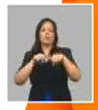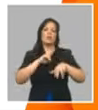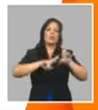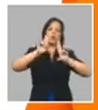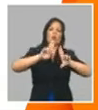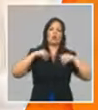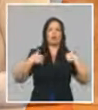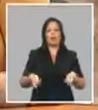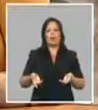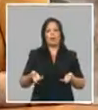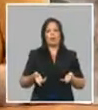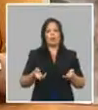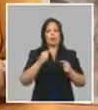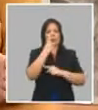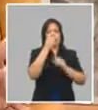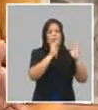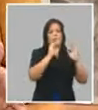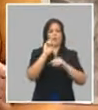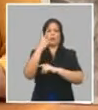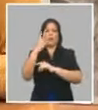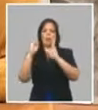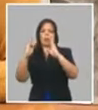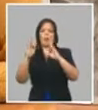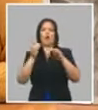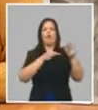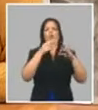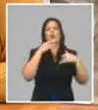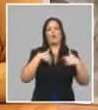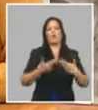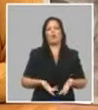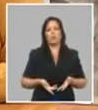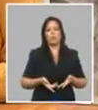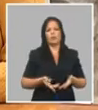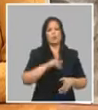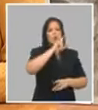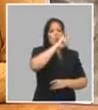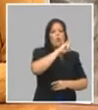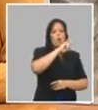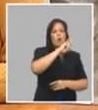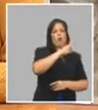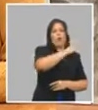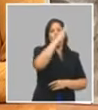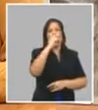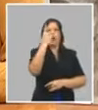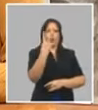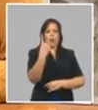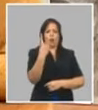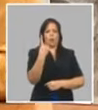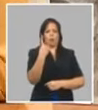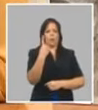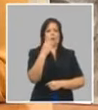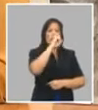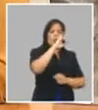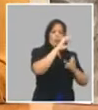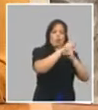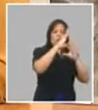etapa funcionen de 9 de la mañana a 1 de la tarde, hay un receso de 1 de la tarde